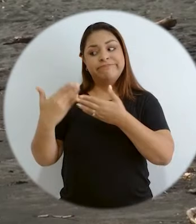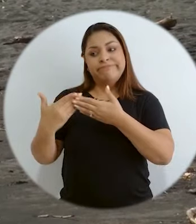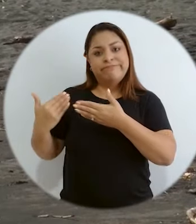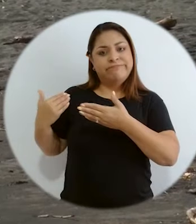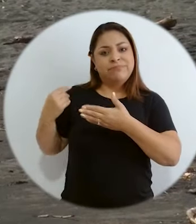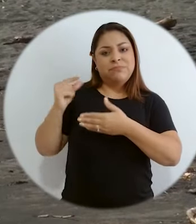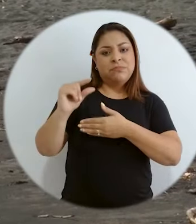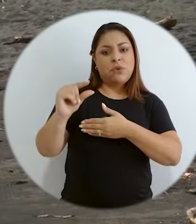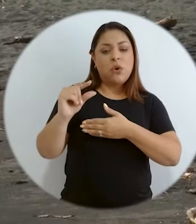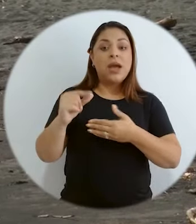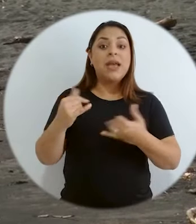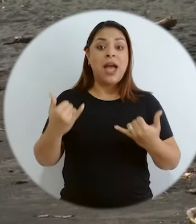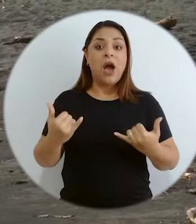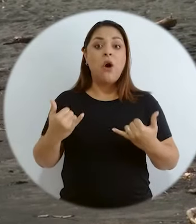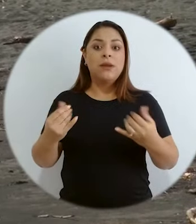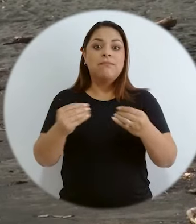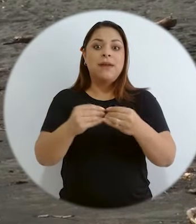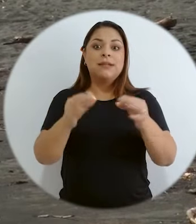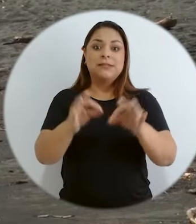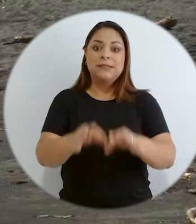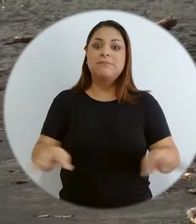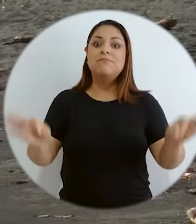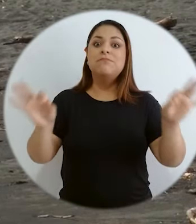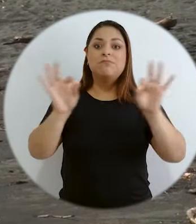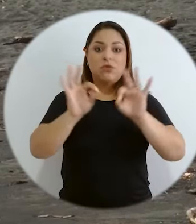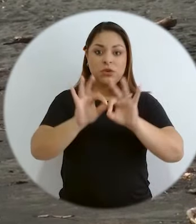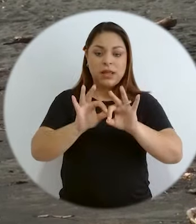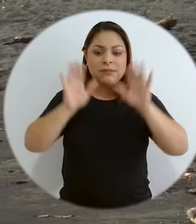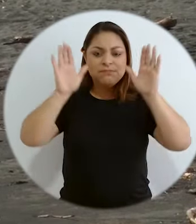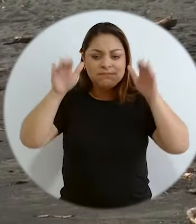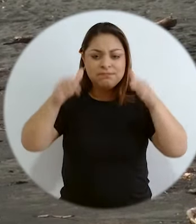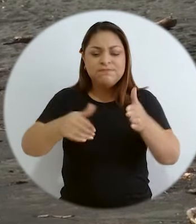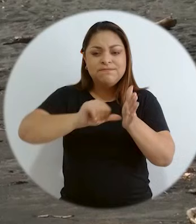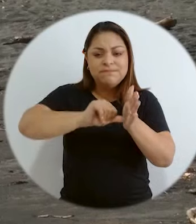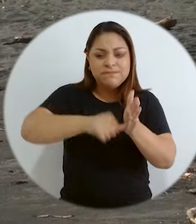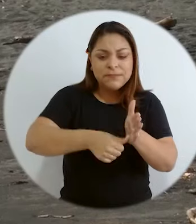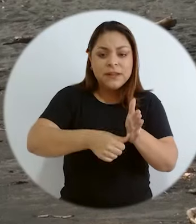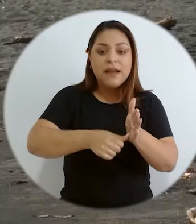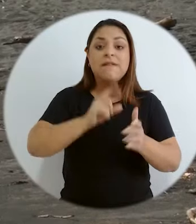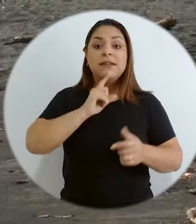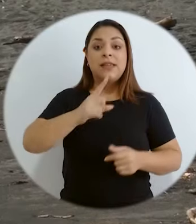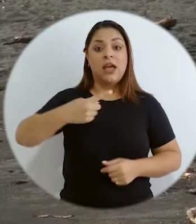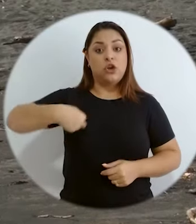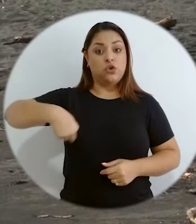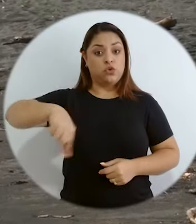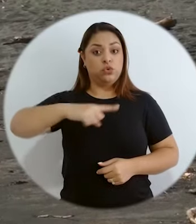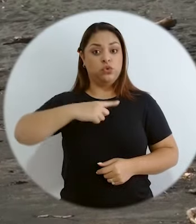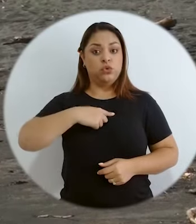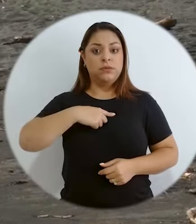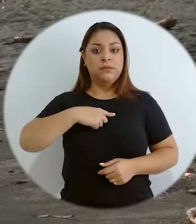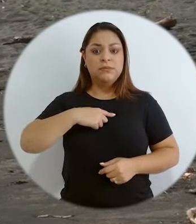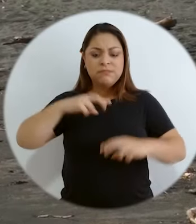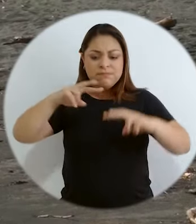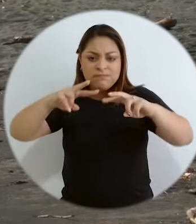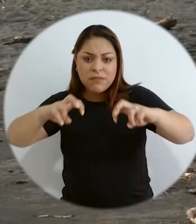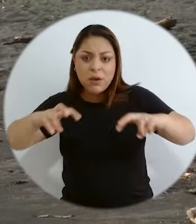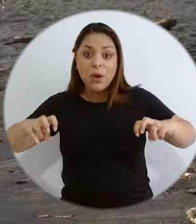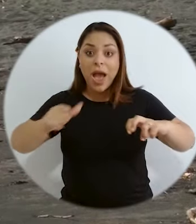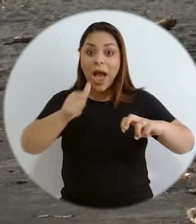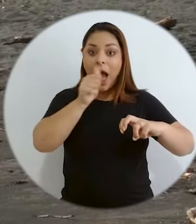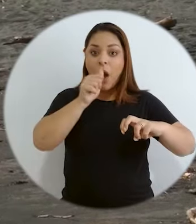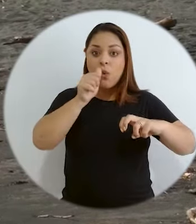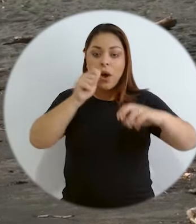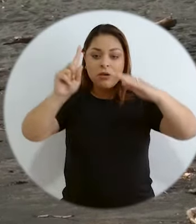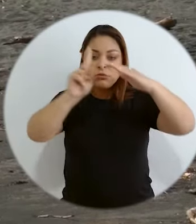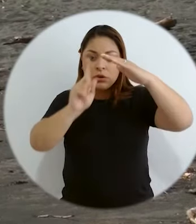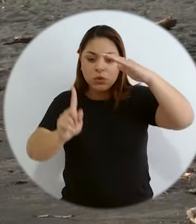se le ha dado muchísima más importancia, y es que cómo cuesta ser empático con algo que uno no ve. Nosotros que estamos debajo del agua y podemos ver esos espectáculos